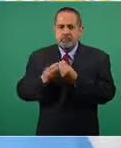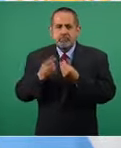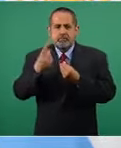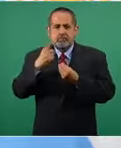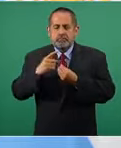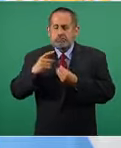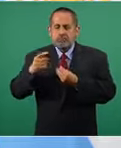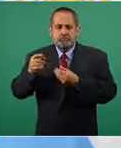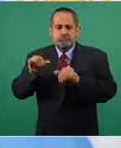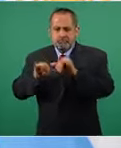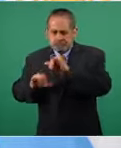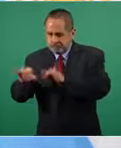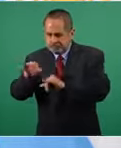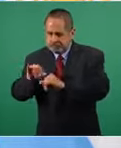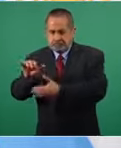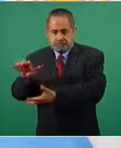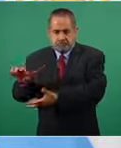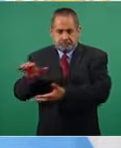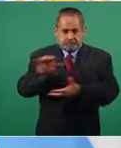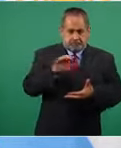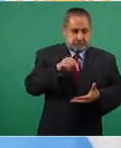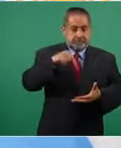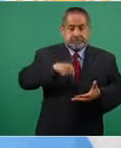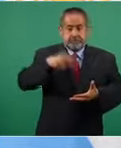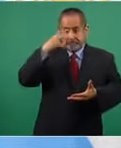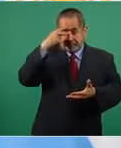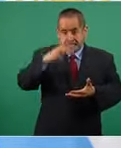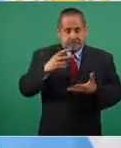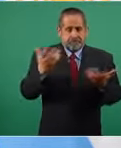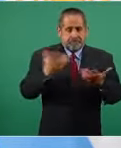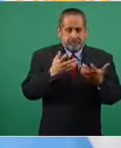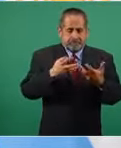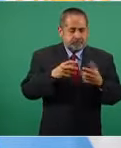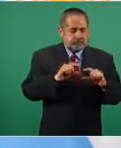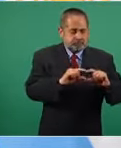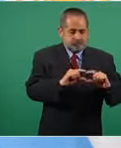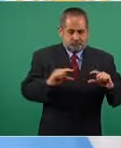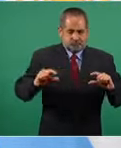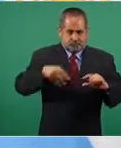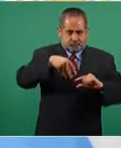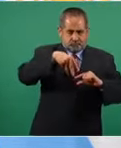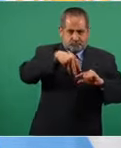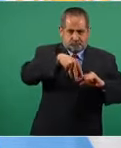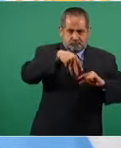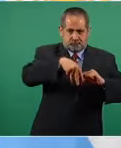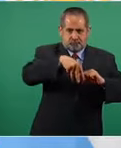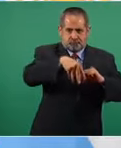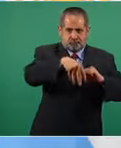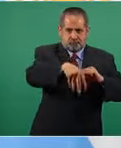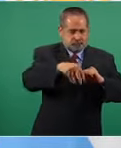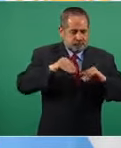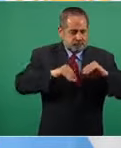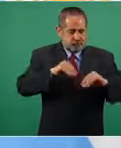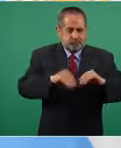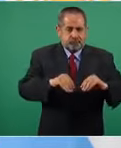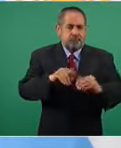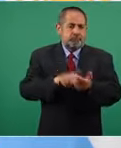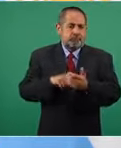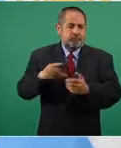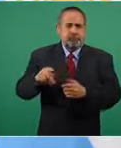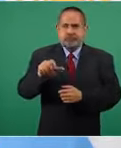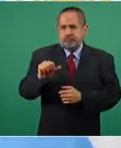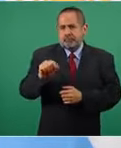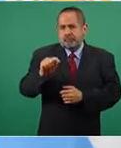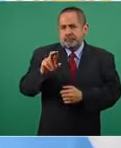vacuna AstraZeneca. Lo que pudo constatar